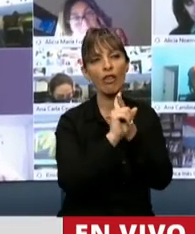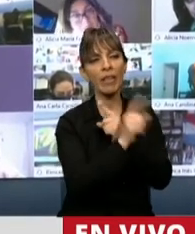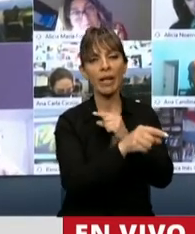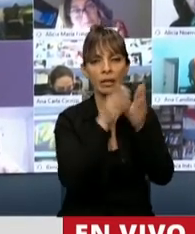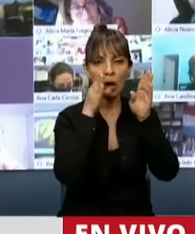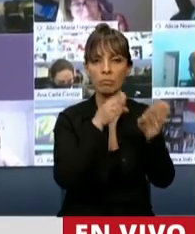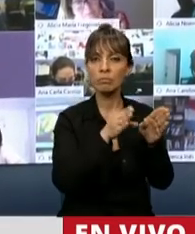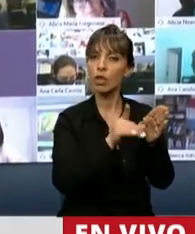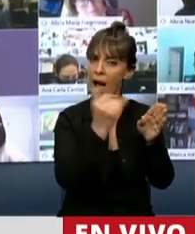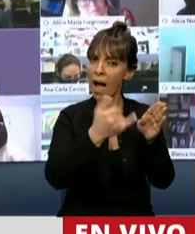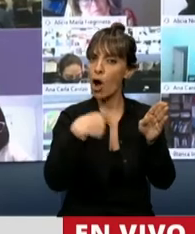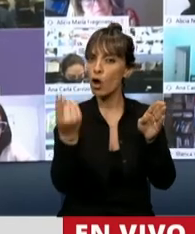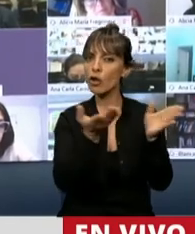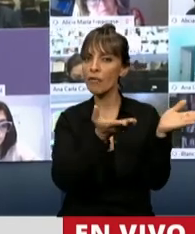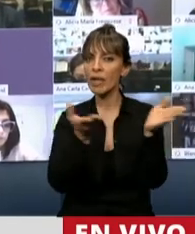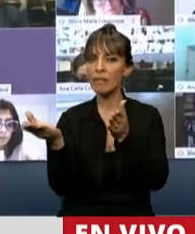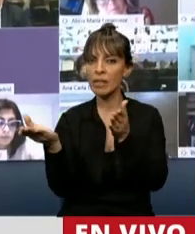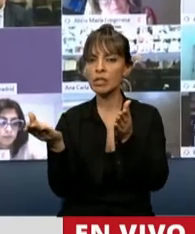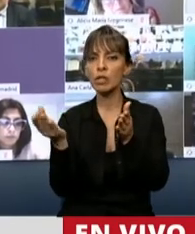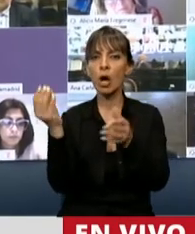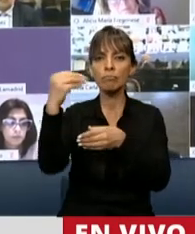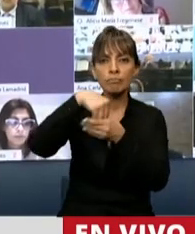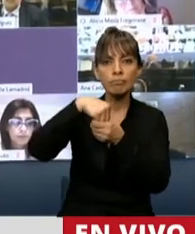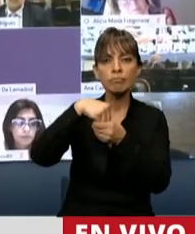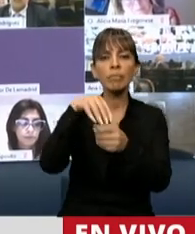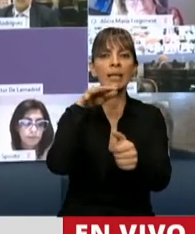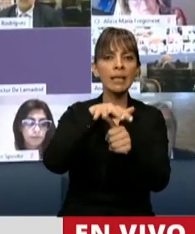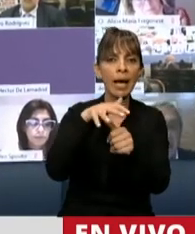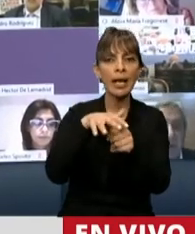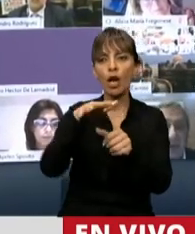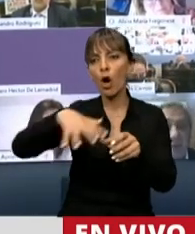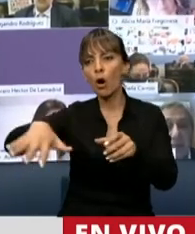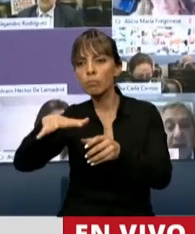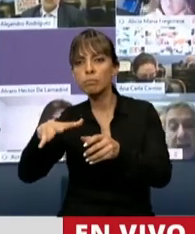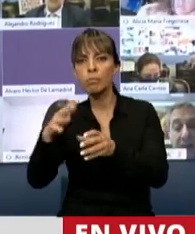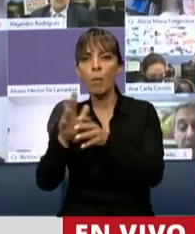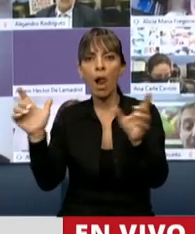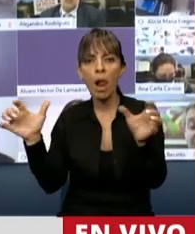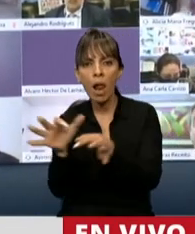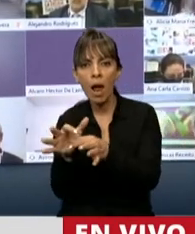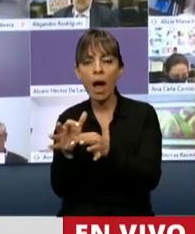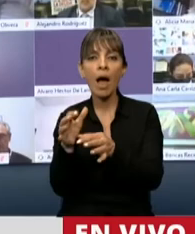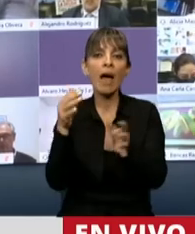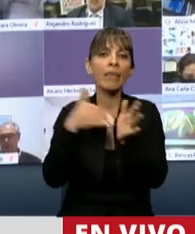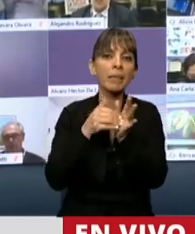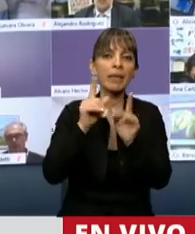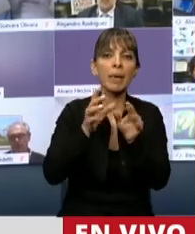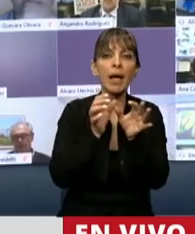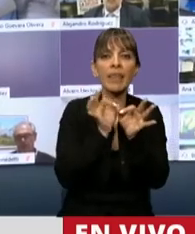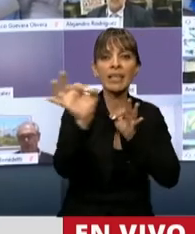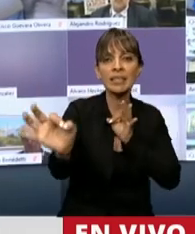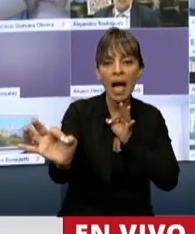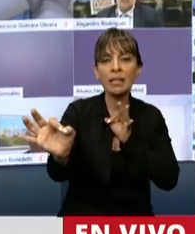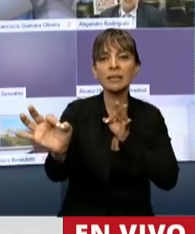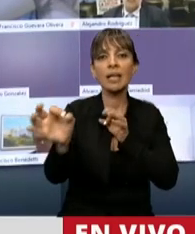...sino también que contempla géneros, sectores sociales vulnerables o en desventajas por razones de ubicación geográfica. Y